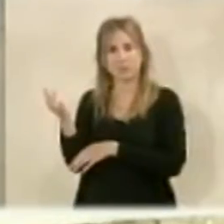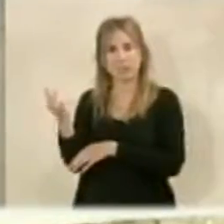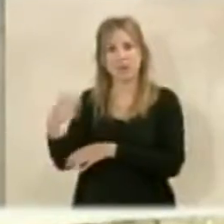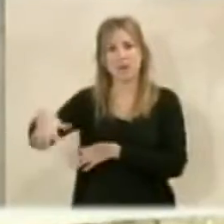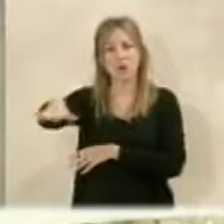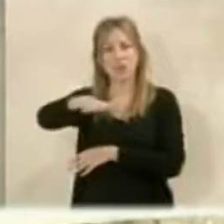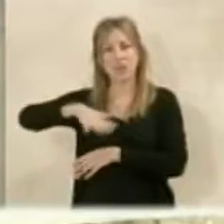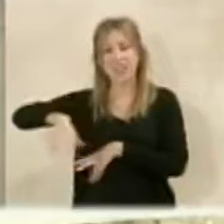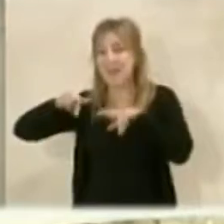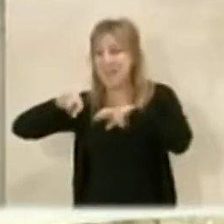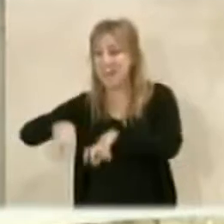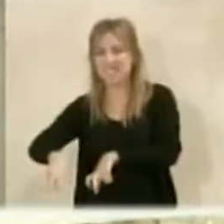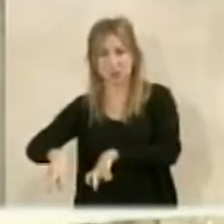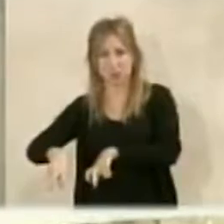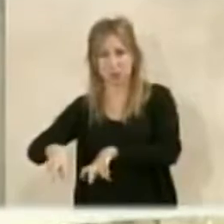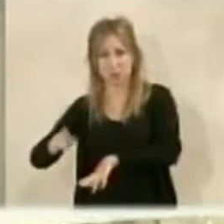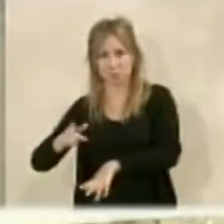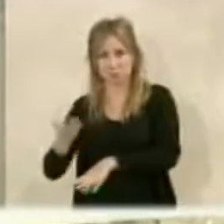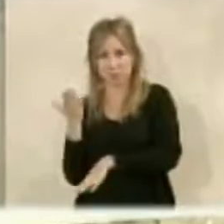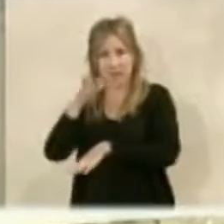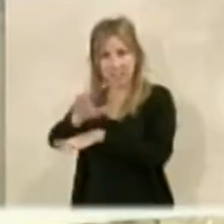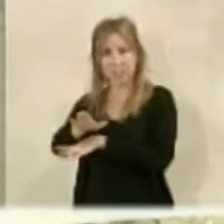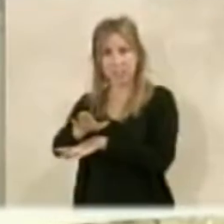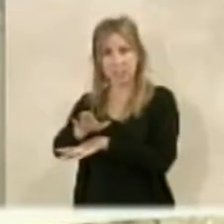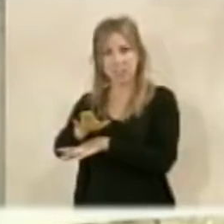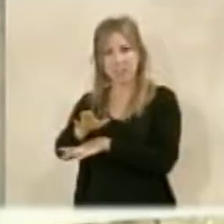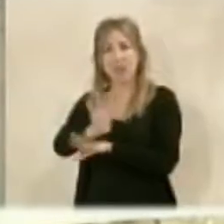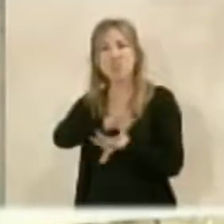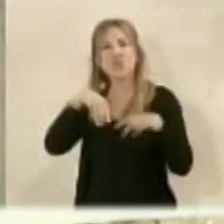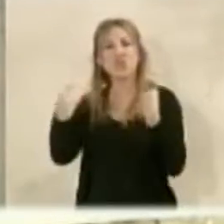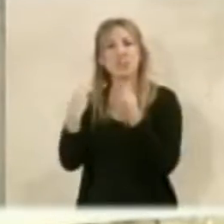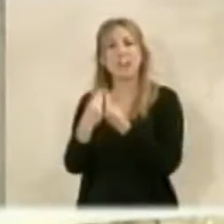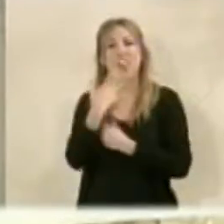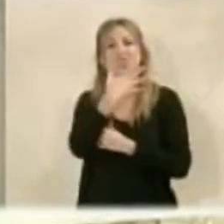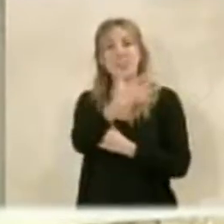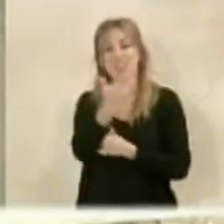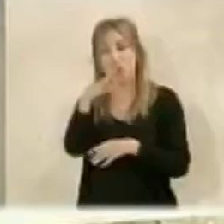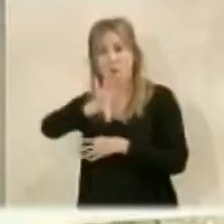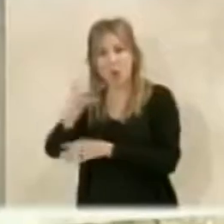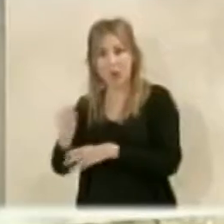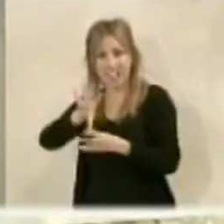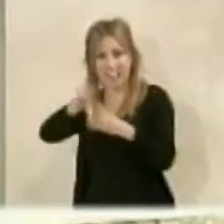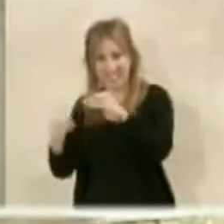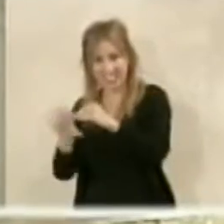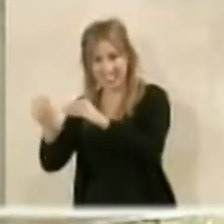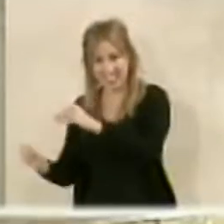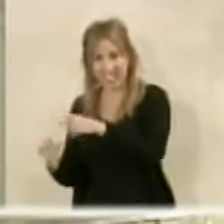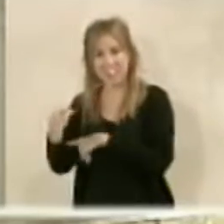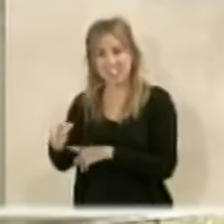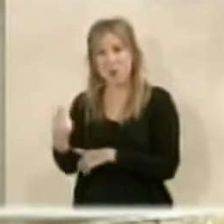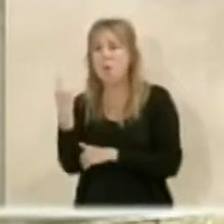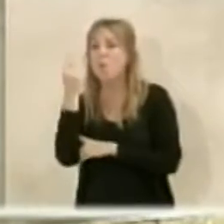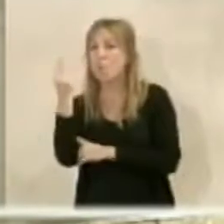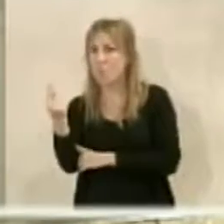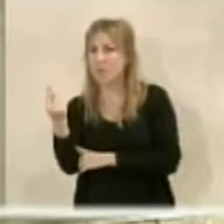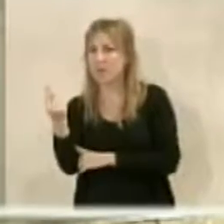la manzana del estudio de detalle. Esto está compuesto por un total de cinco canteras, de las cuales hay una